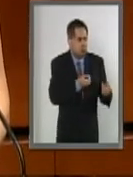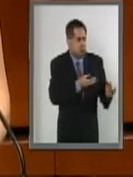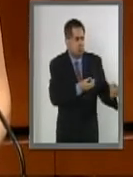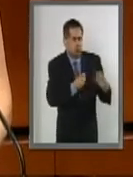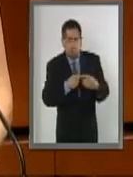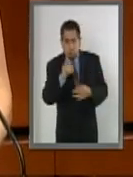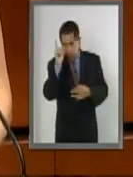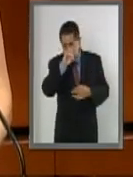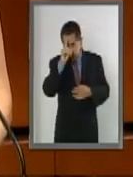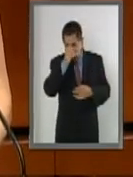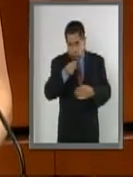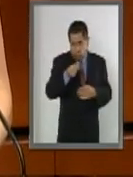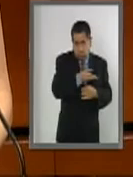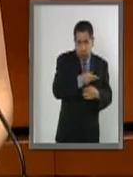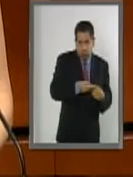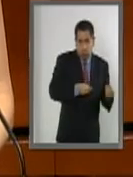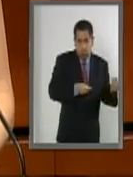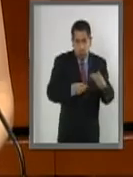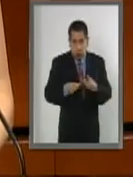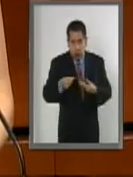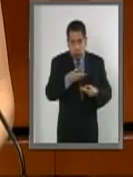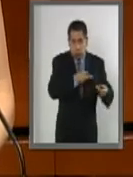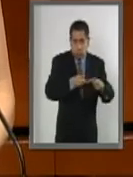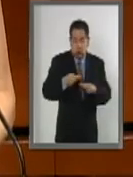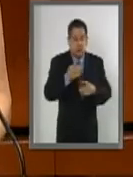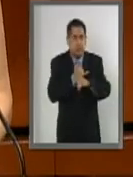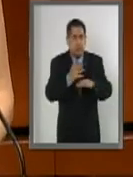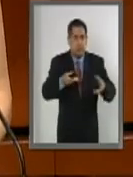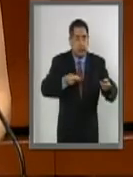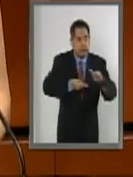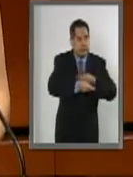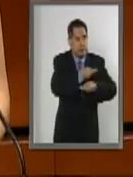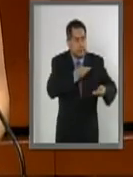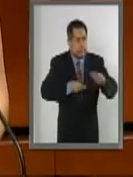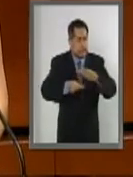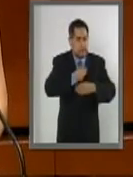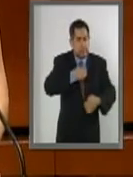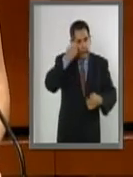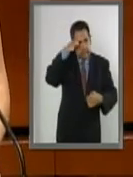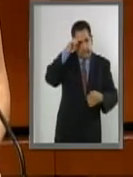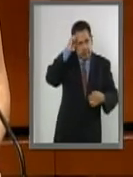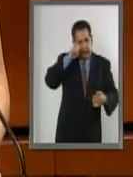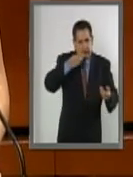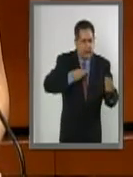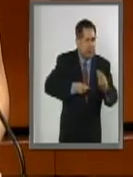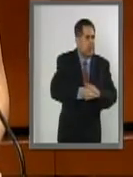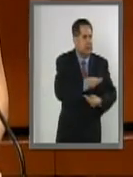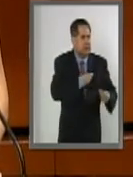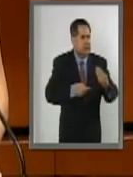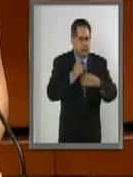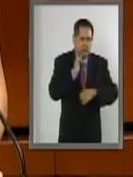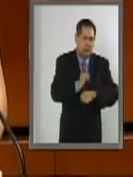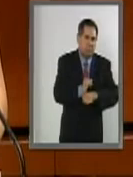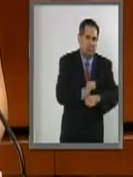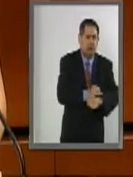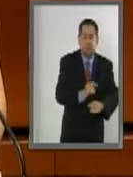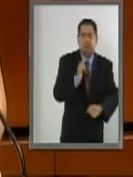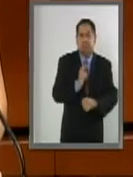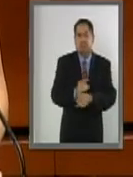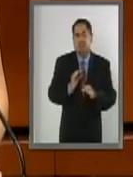públicos, intercambio de información y mejores prácticas y coordinación para la investigación de actos delictivos.